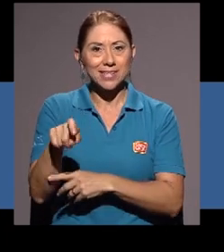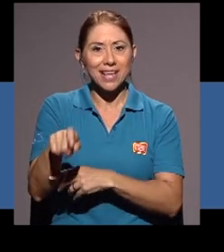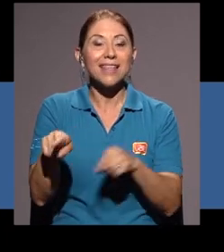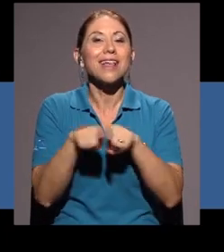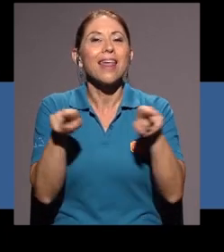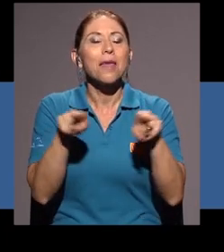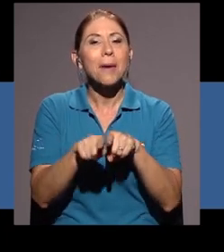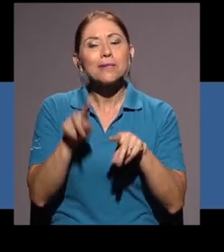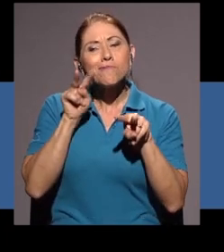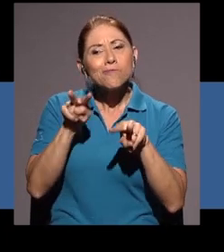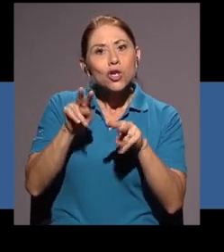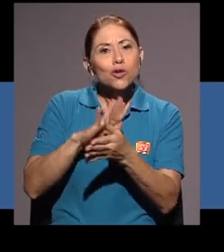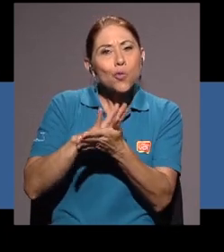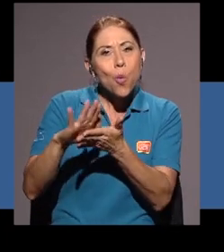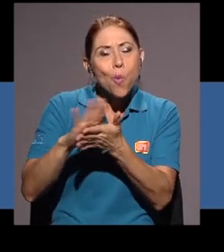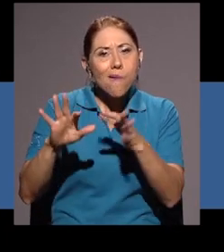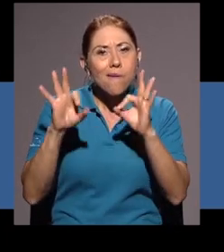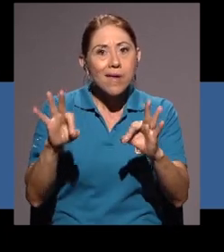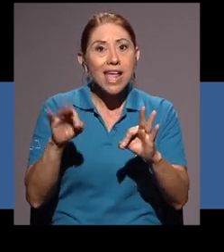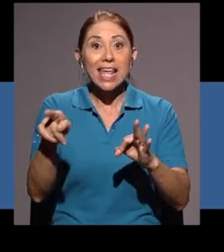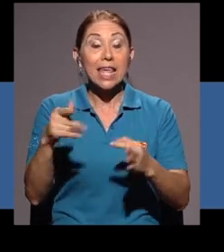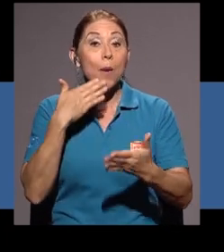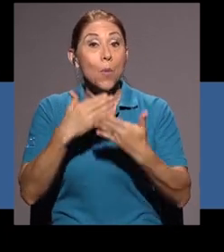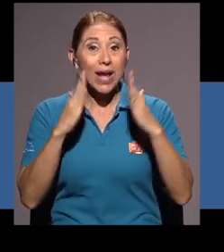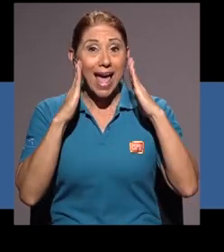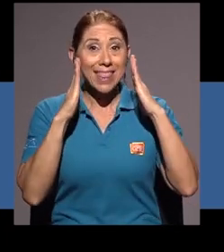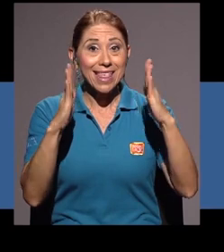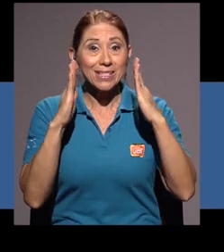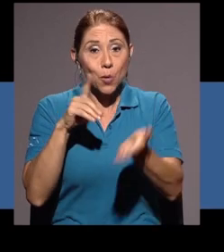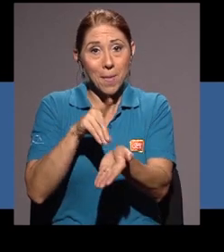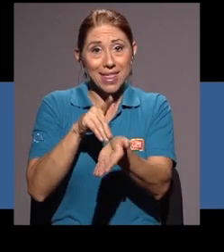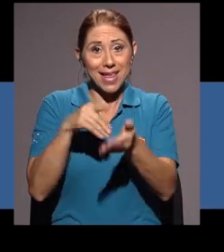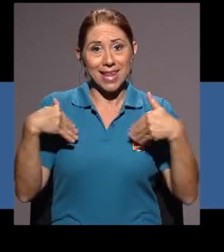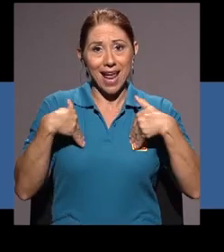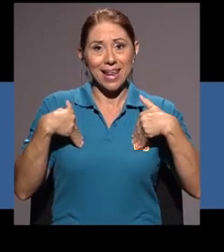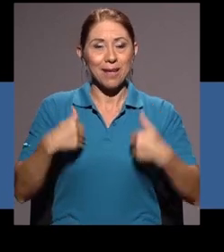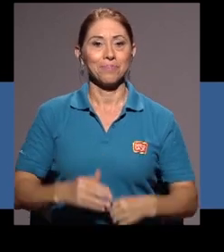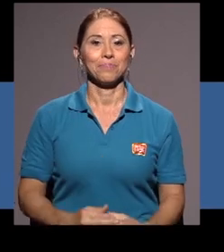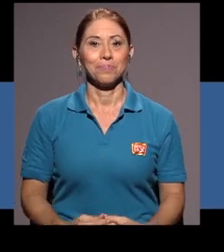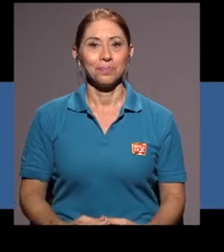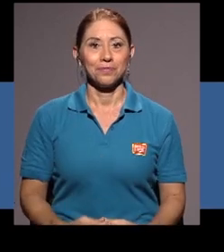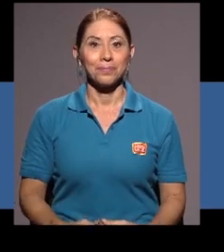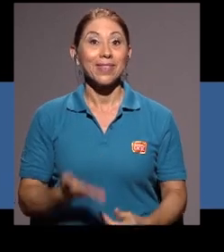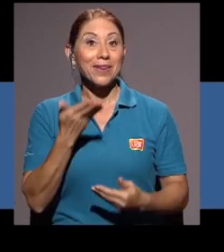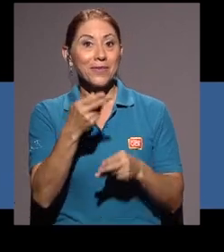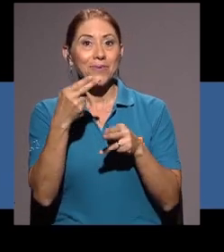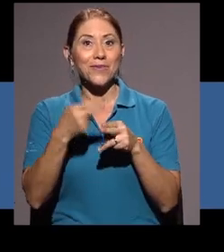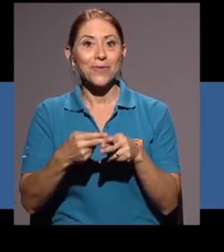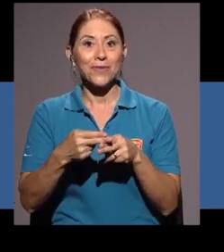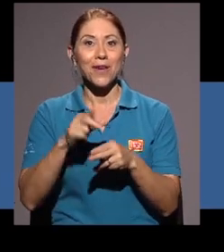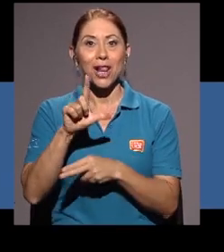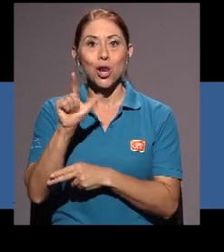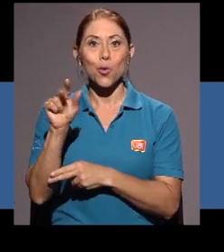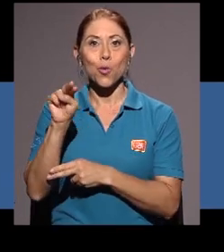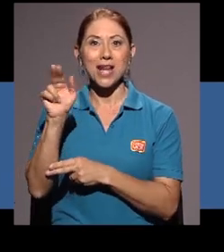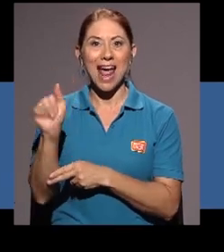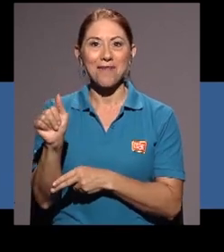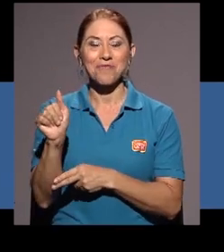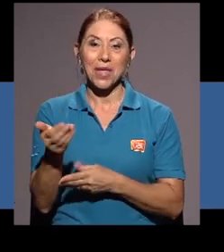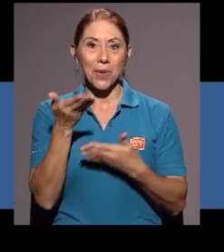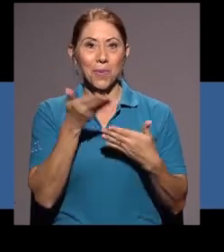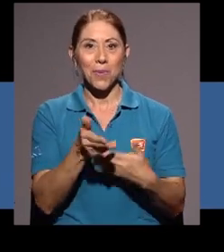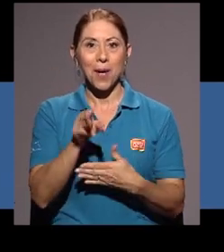Además, velamos por su higiene y porque reciba una buena atención veterinaria. Esta es Luna.